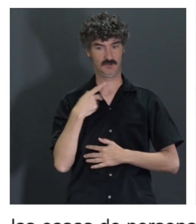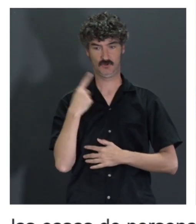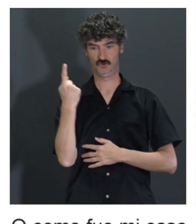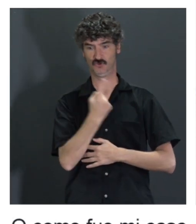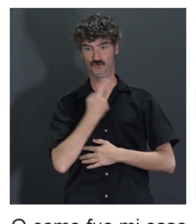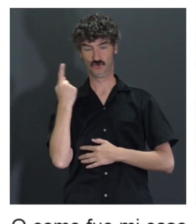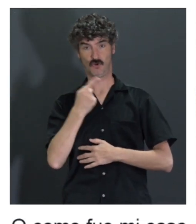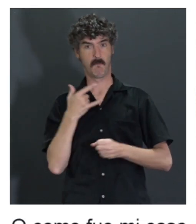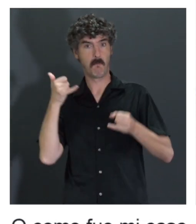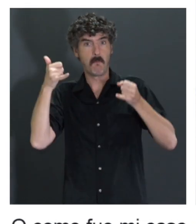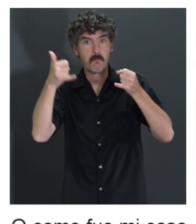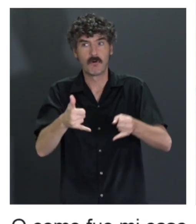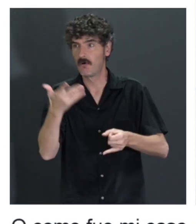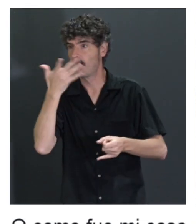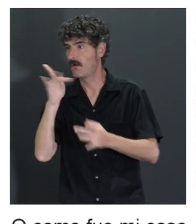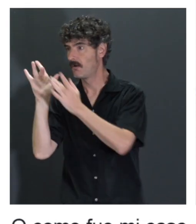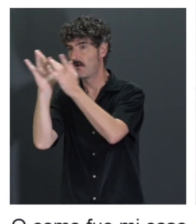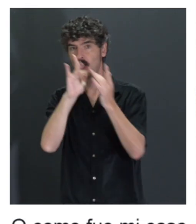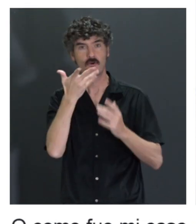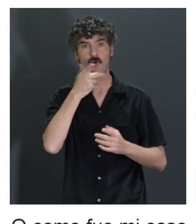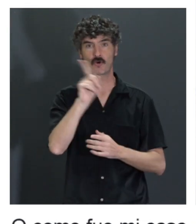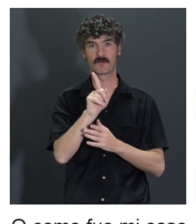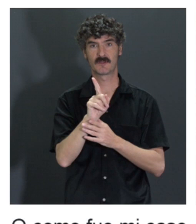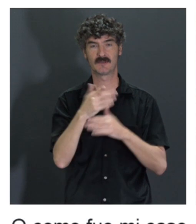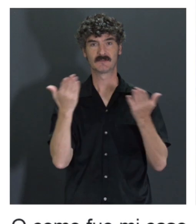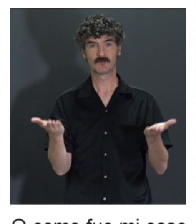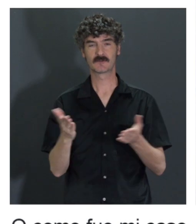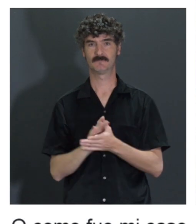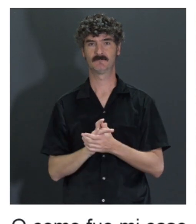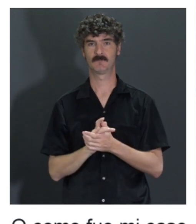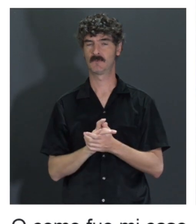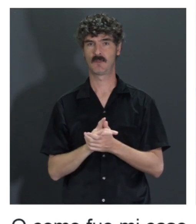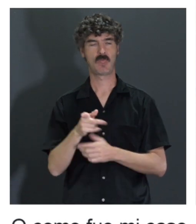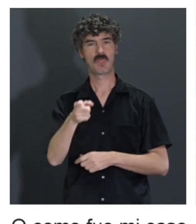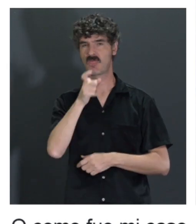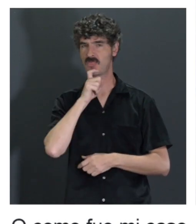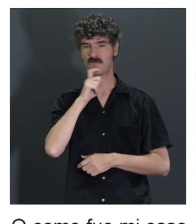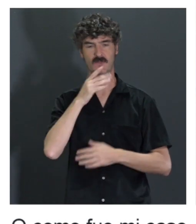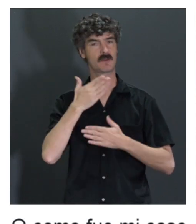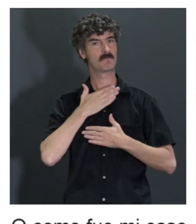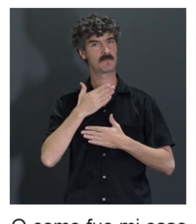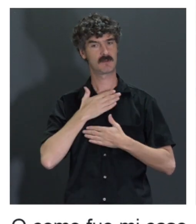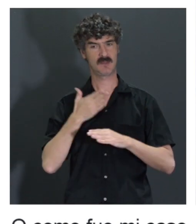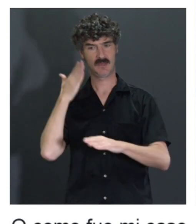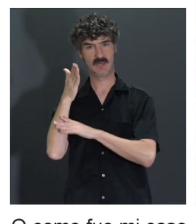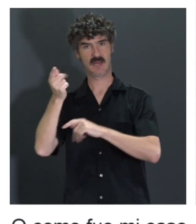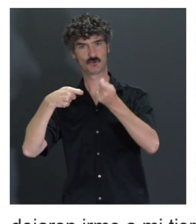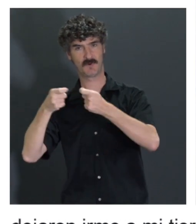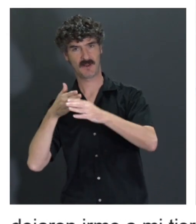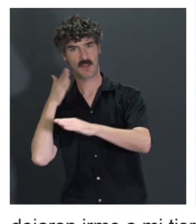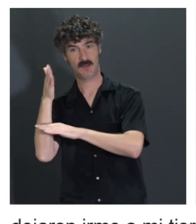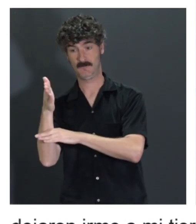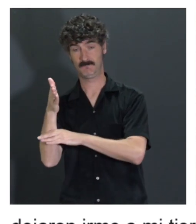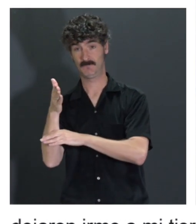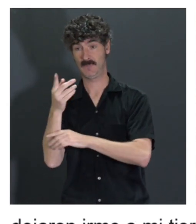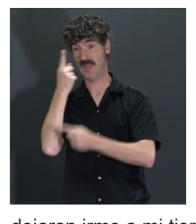solo, acababa de llegar, no conocía a nadie. Entonces, era tremendamente difícil para mí poder ir al supermercado. Y en algunos, no